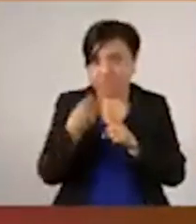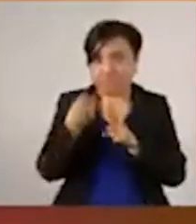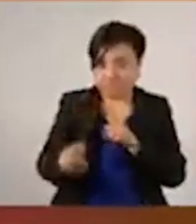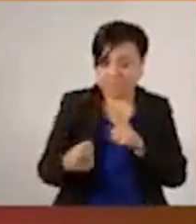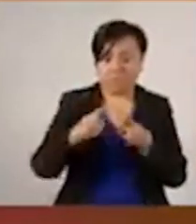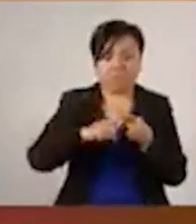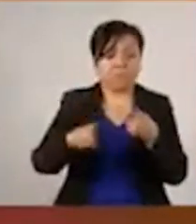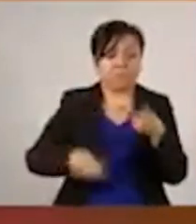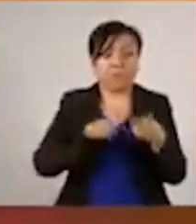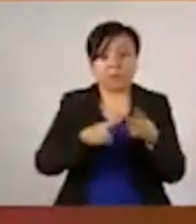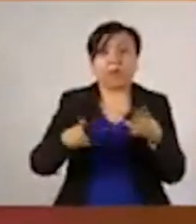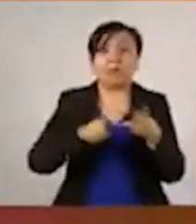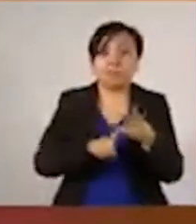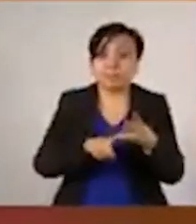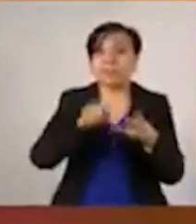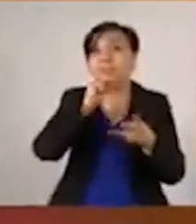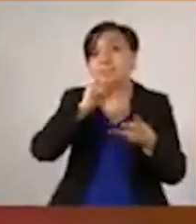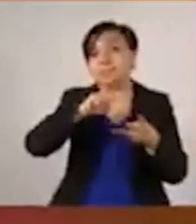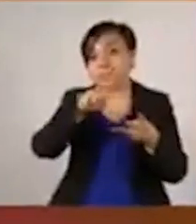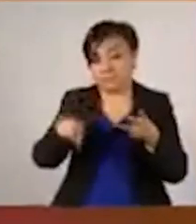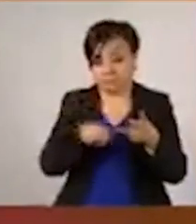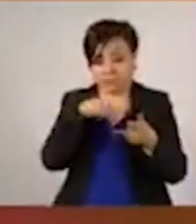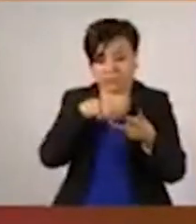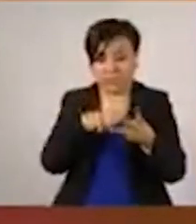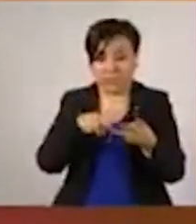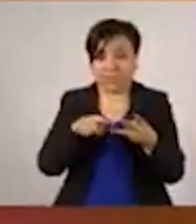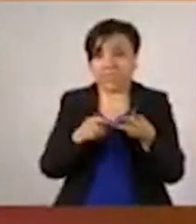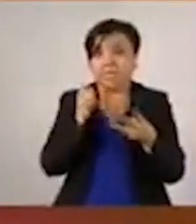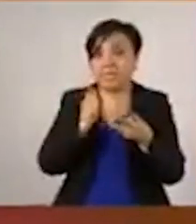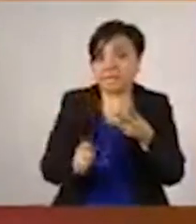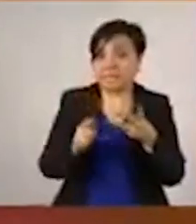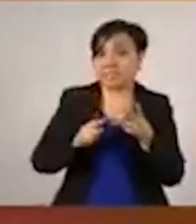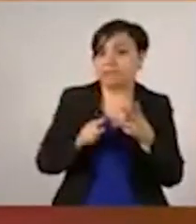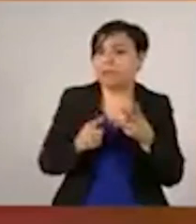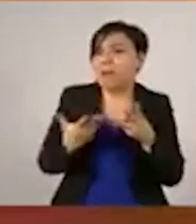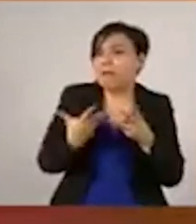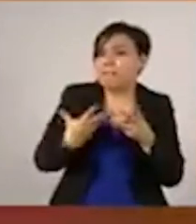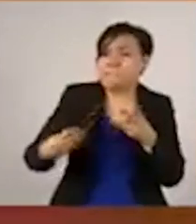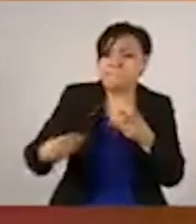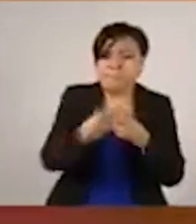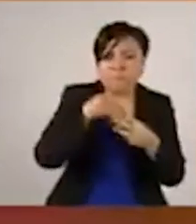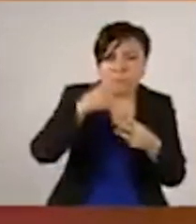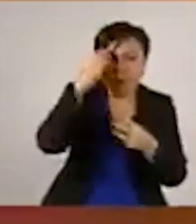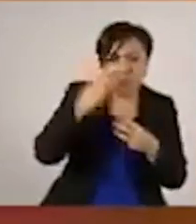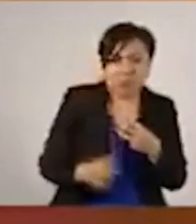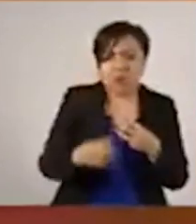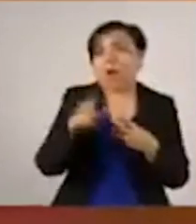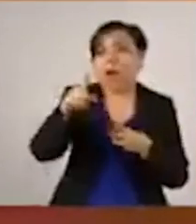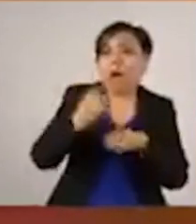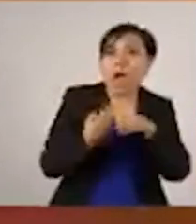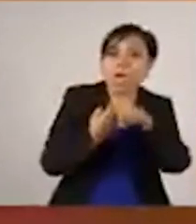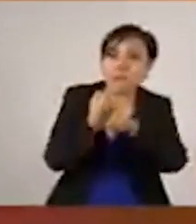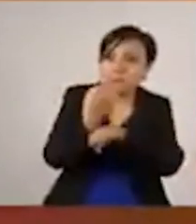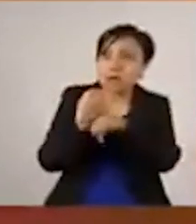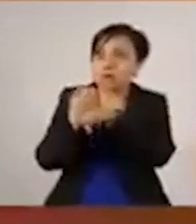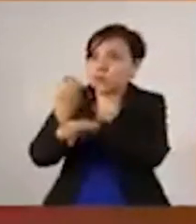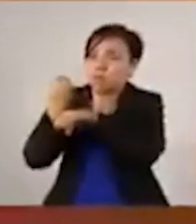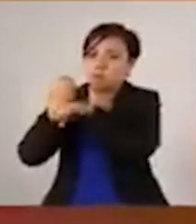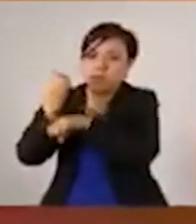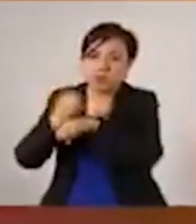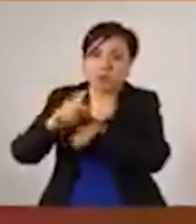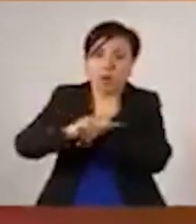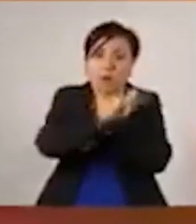mitigación comunitaria. En el escenario tres es el epidémico, con brotes regionales y dispersión nacional,